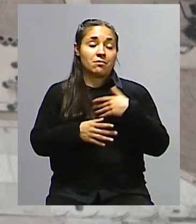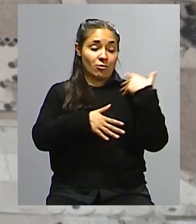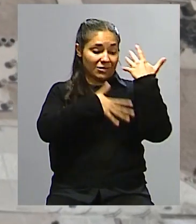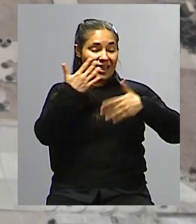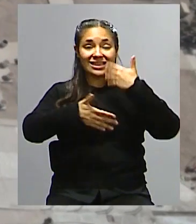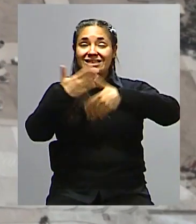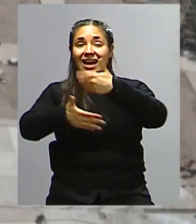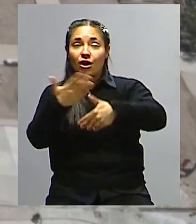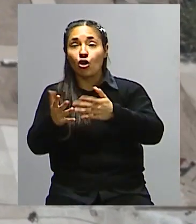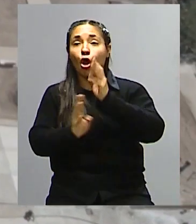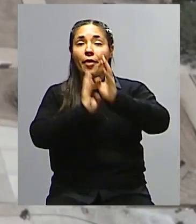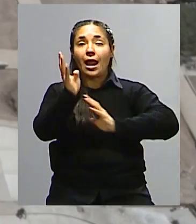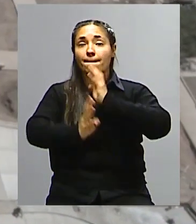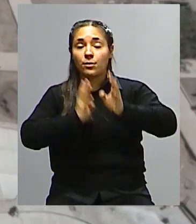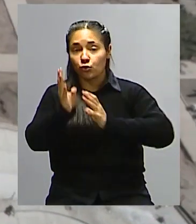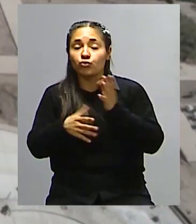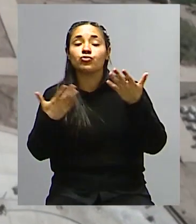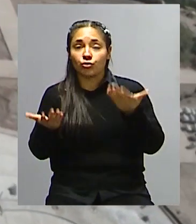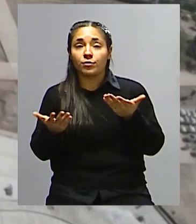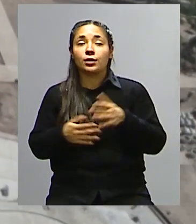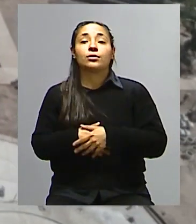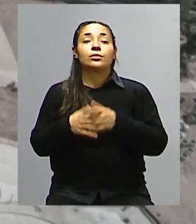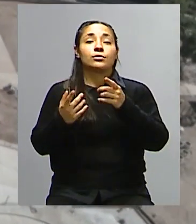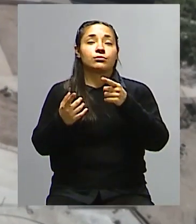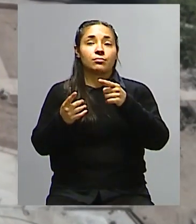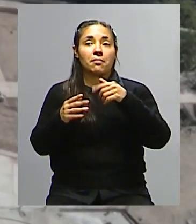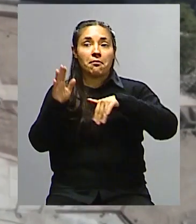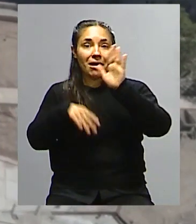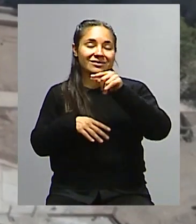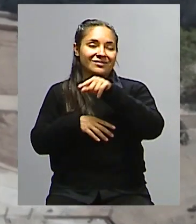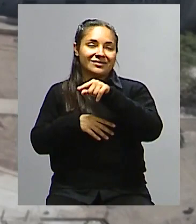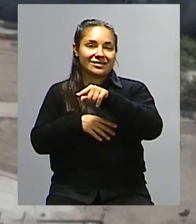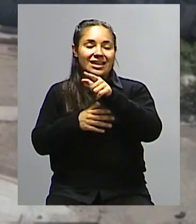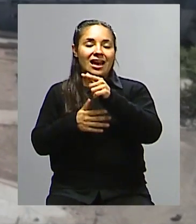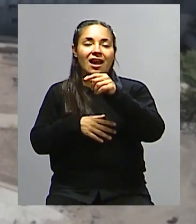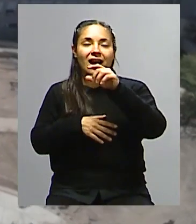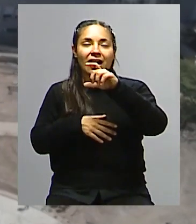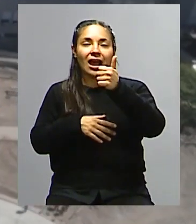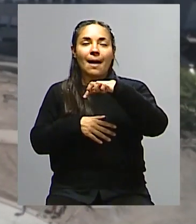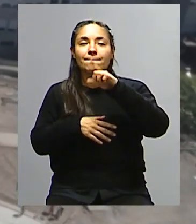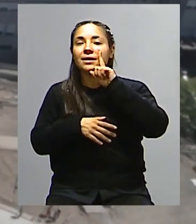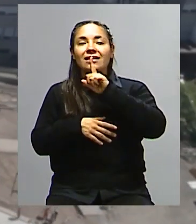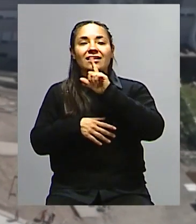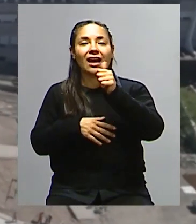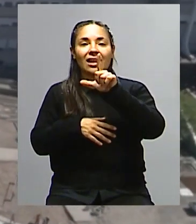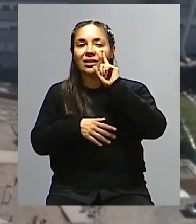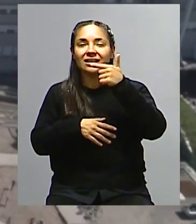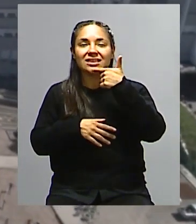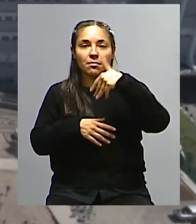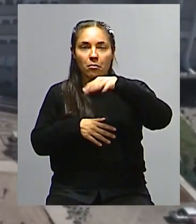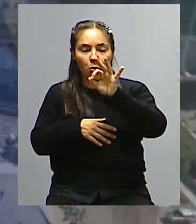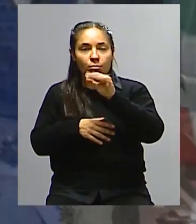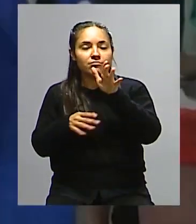de los sistemas de producción, sobre todo los modelos capitalistas, donde las personas pasan a ser un